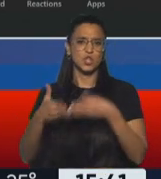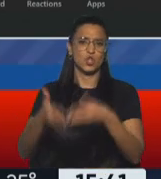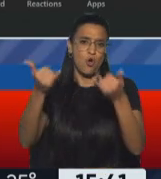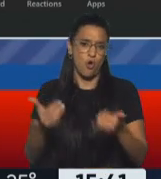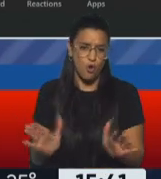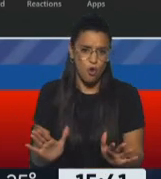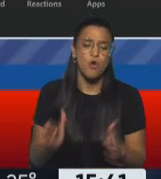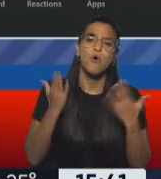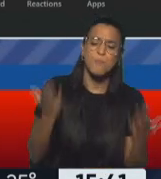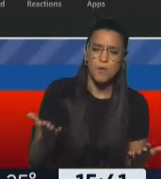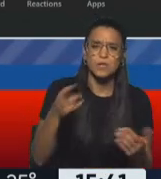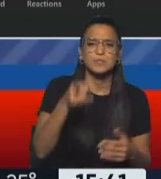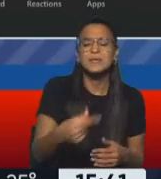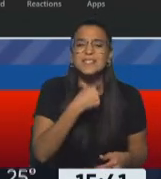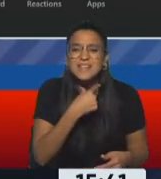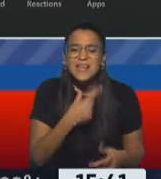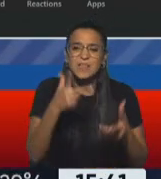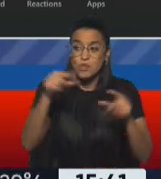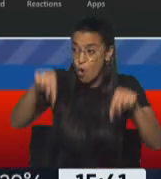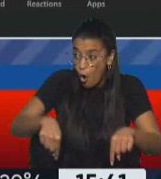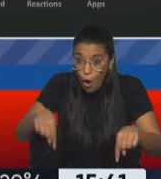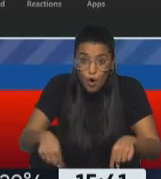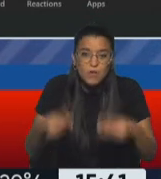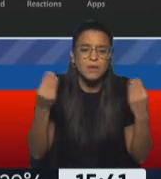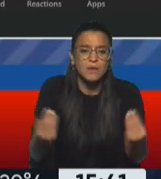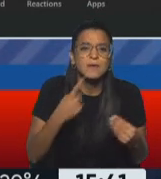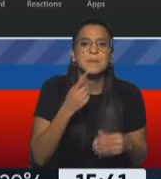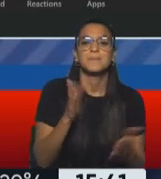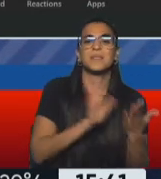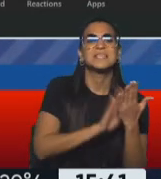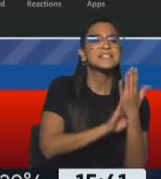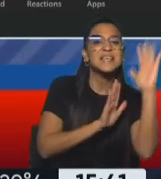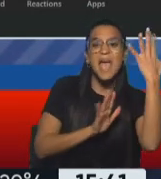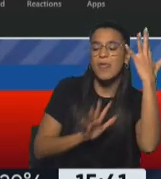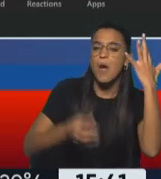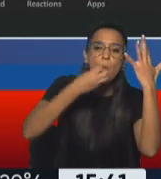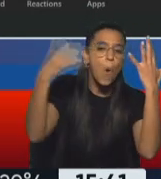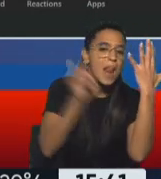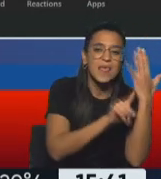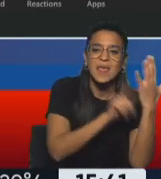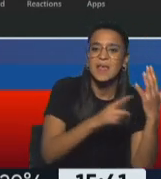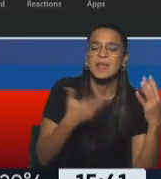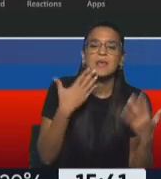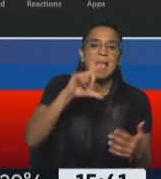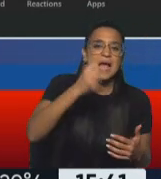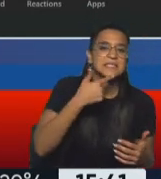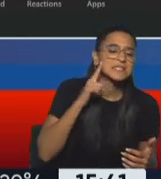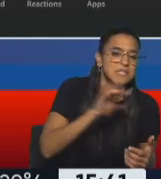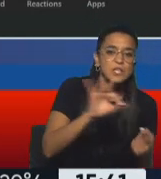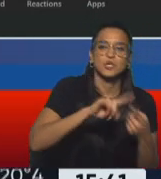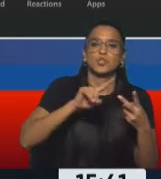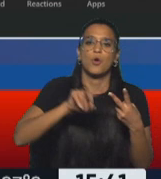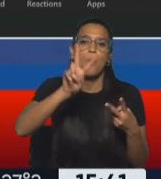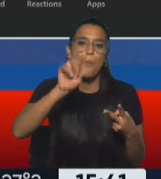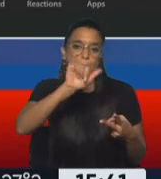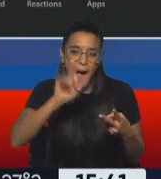Entonces, lo que se pretende decir hoy en día es que la izquierda, cualquier izquierda, ya sea la izquierda de Pedro Castillo, la izquierda de mi trabajo,